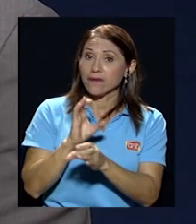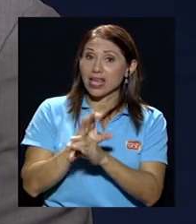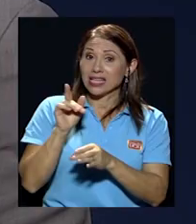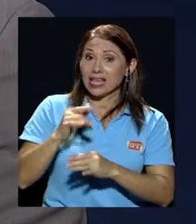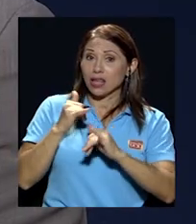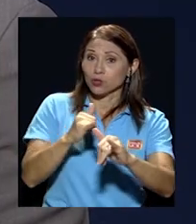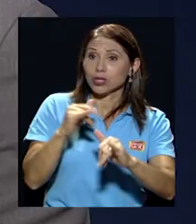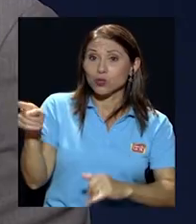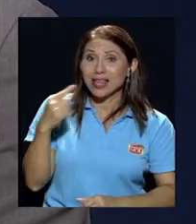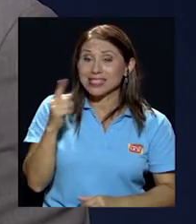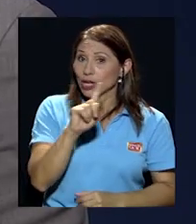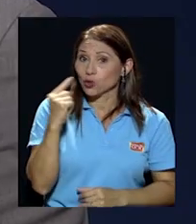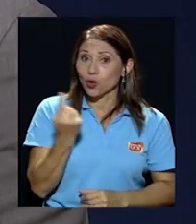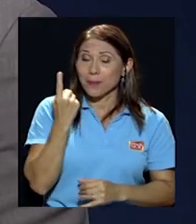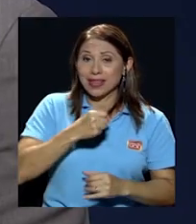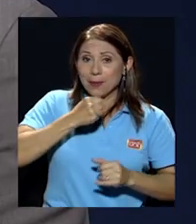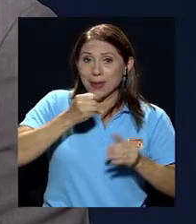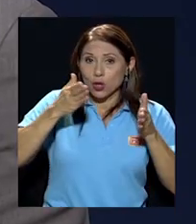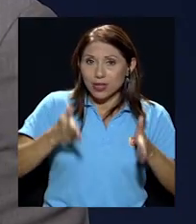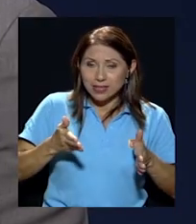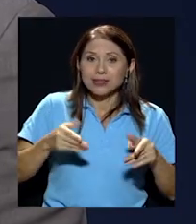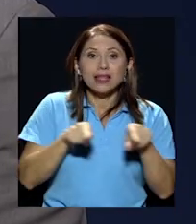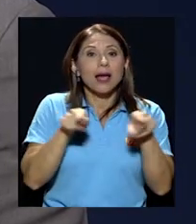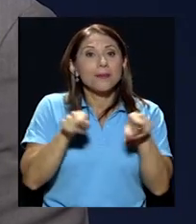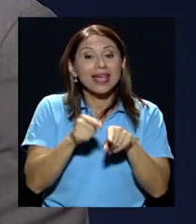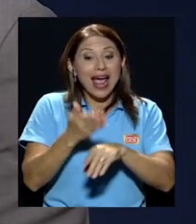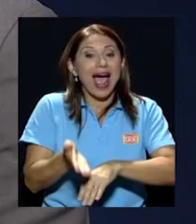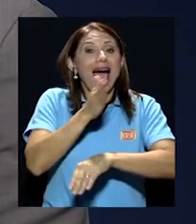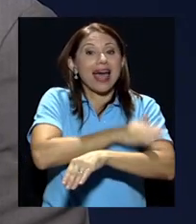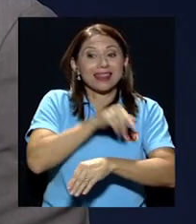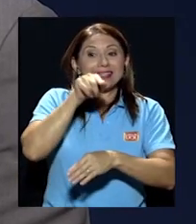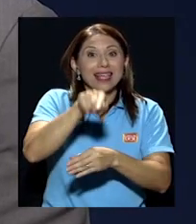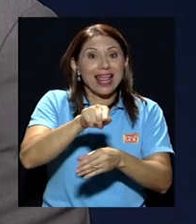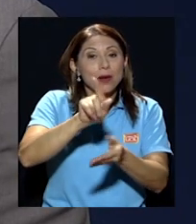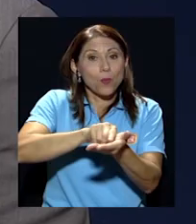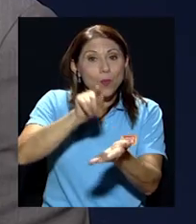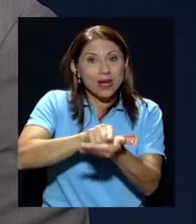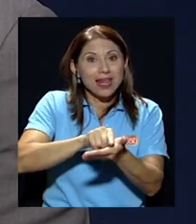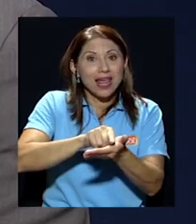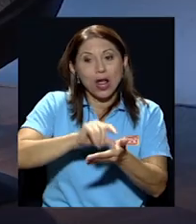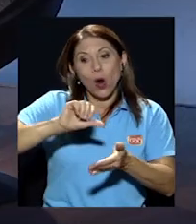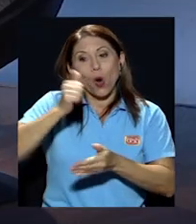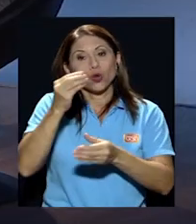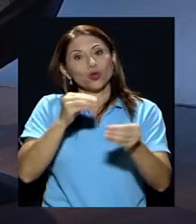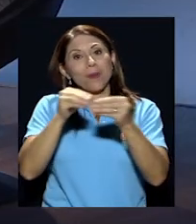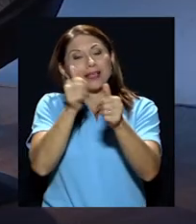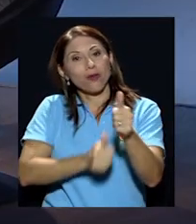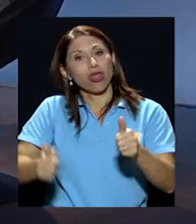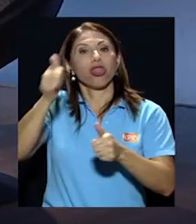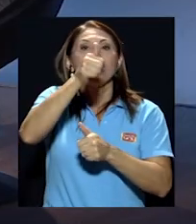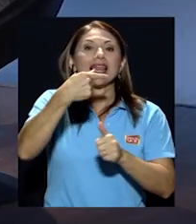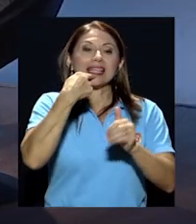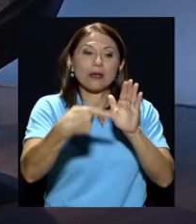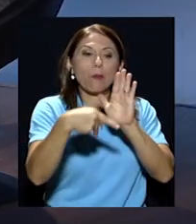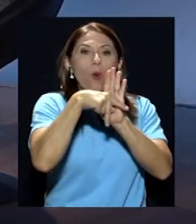no solamente se le tira línea sino de algún modo que hay una censura previa de parte de él para poder hacer cosas por supuesto que sí y es que